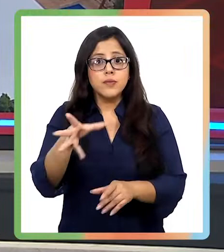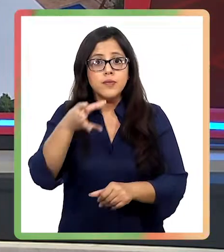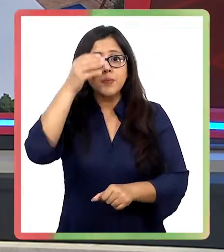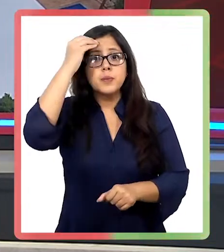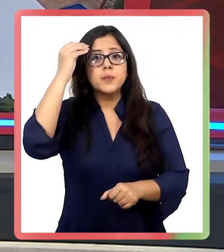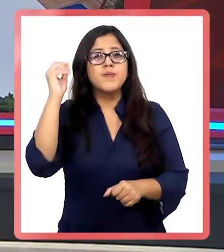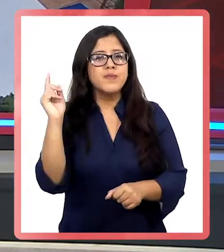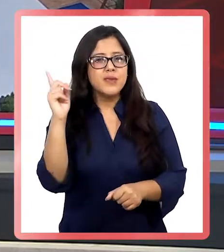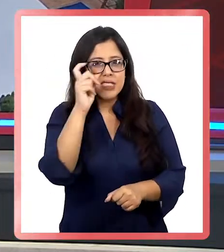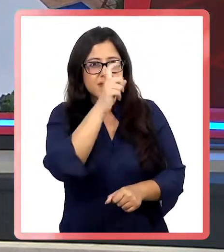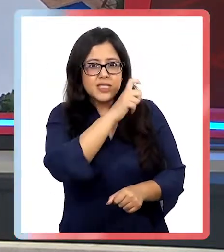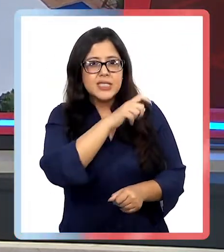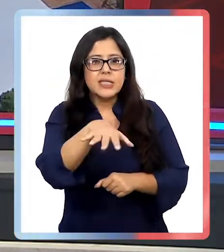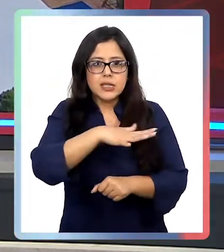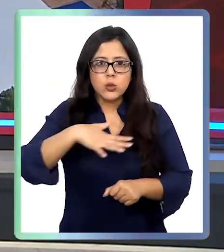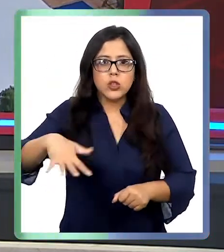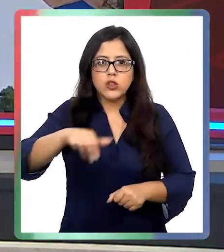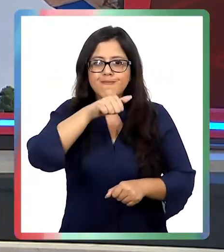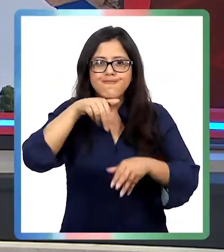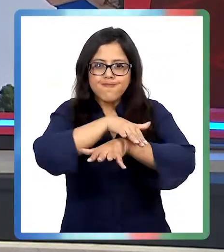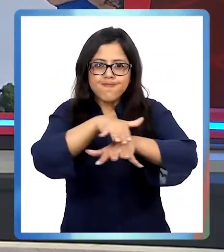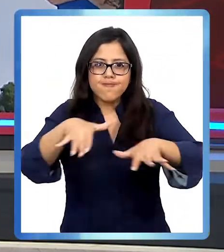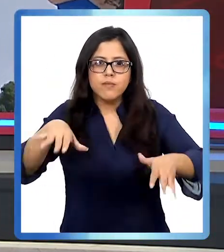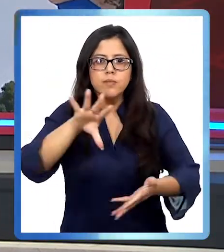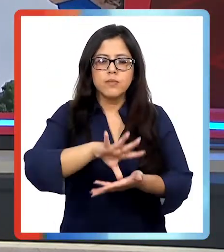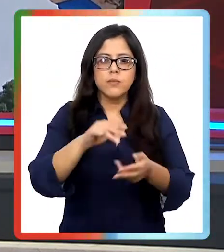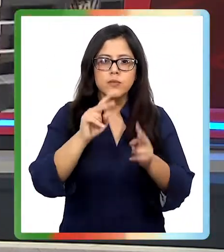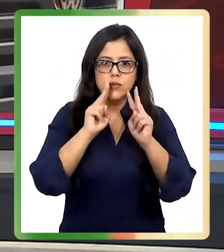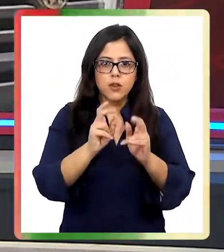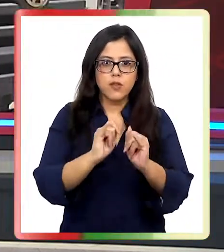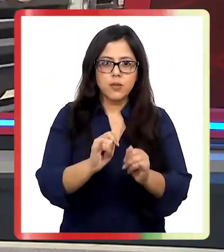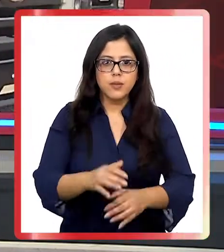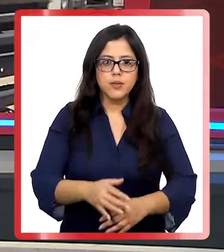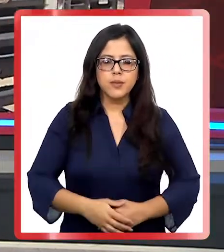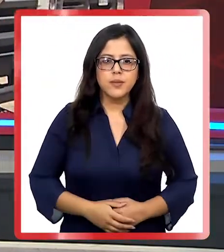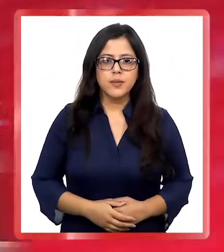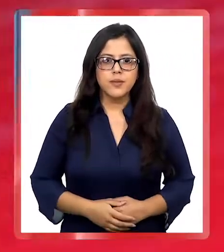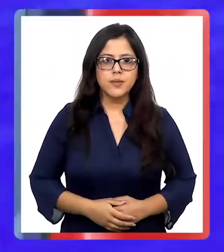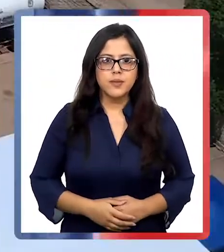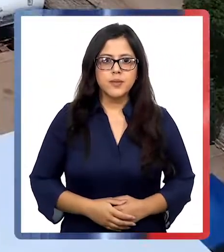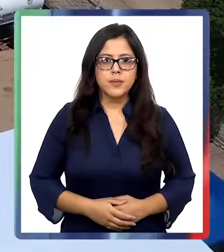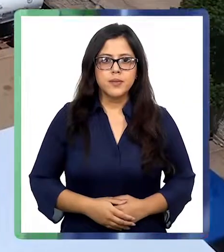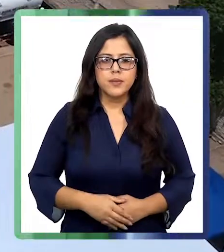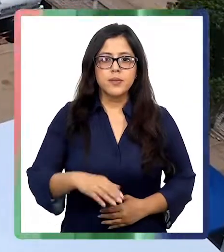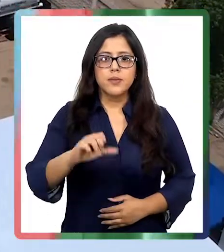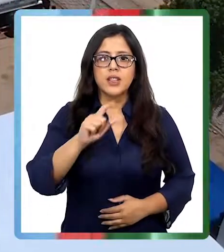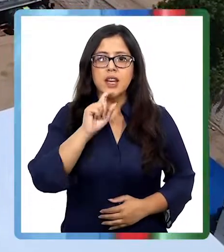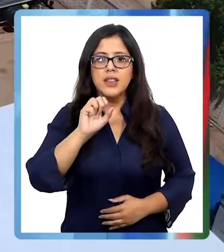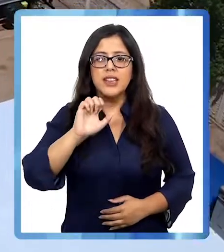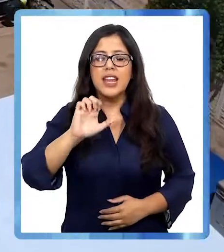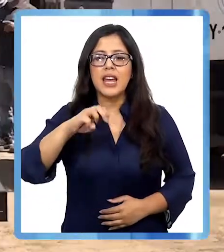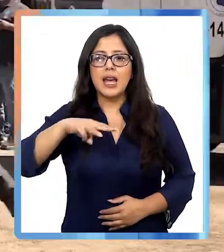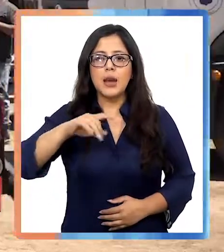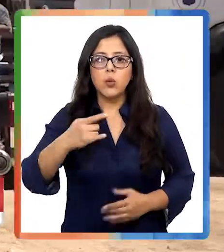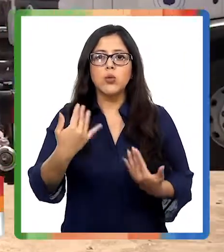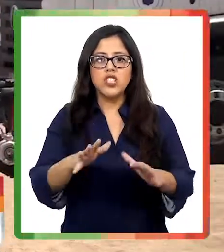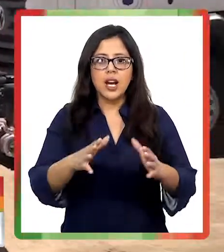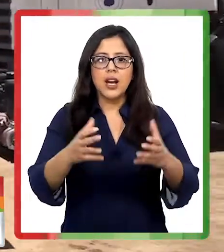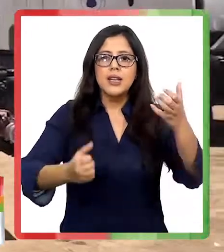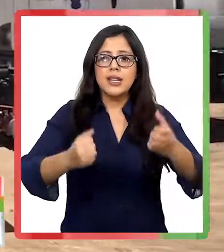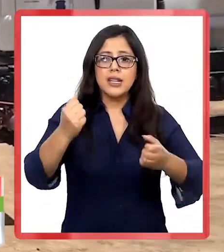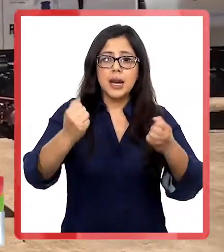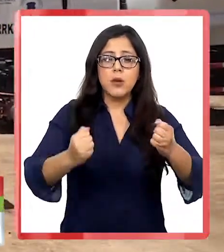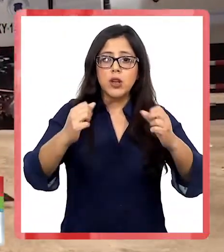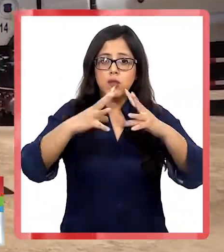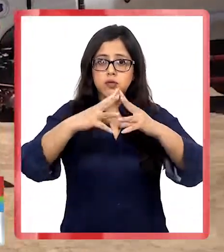considerando la dura sequía que enfrenta nuestro país. BTV2 con la nota. En Catemut se realizó la entrega de